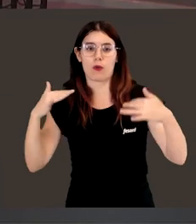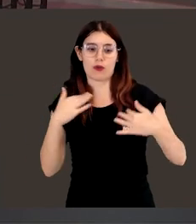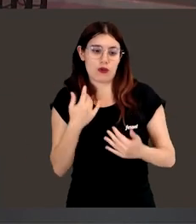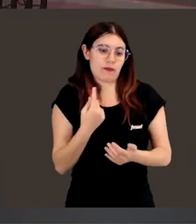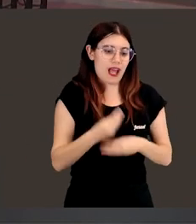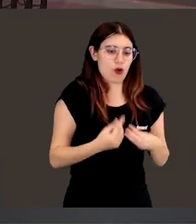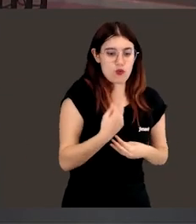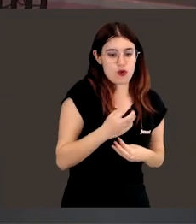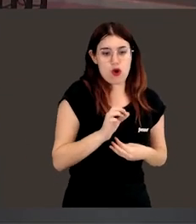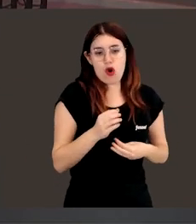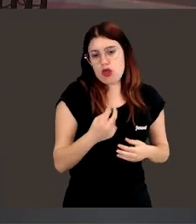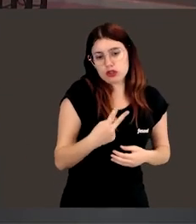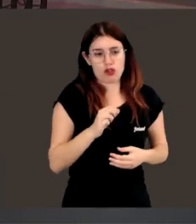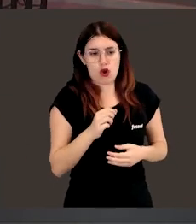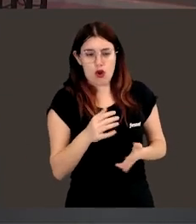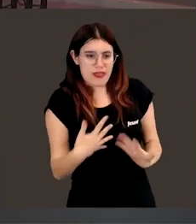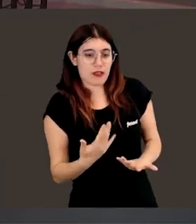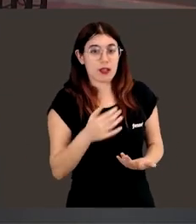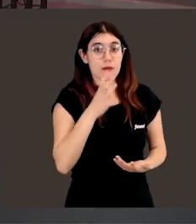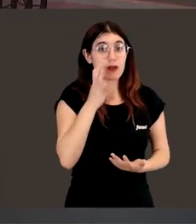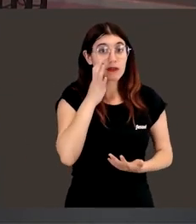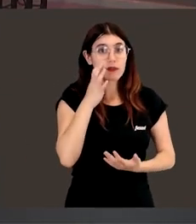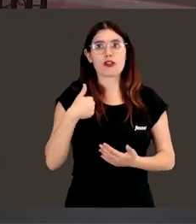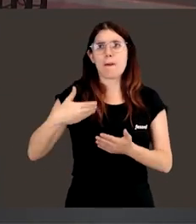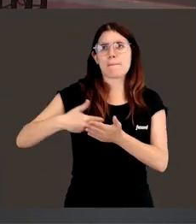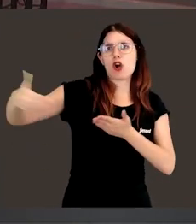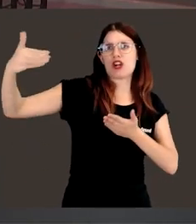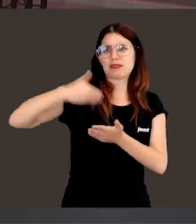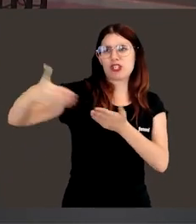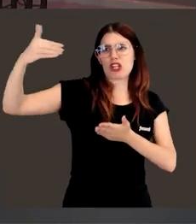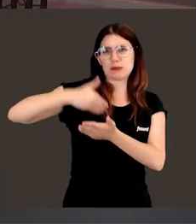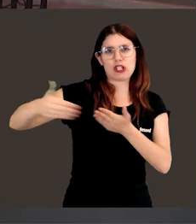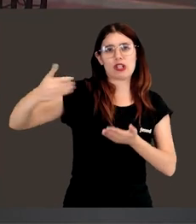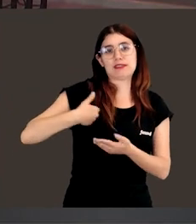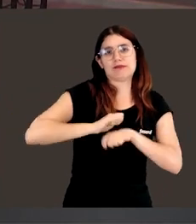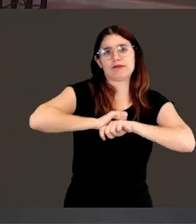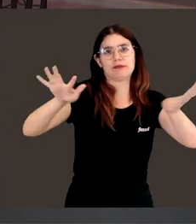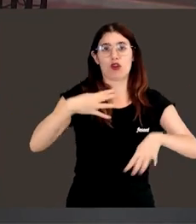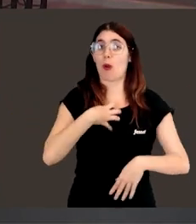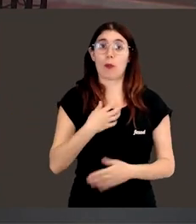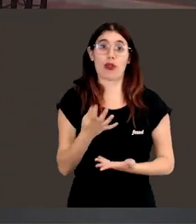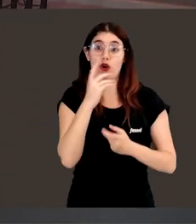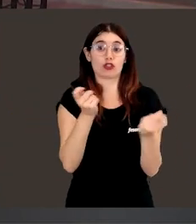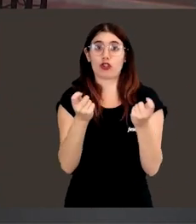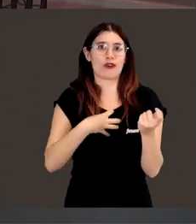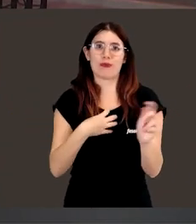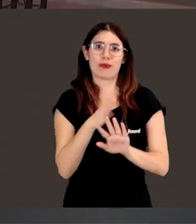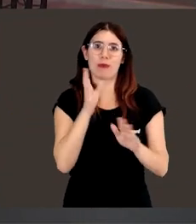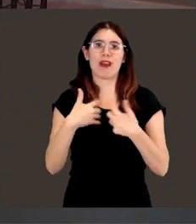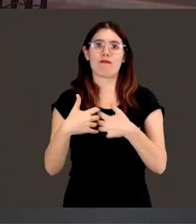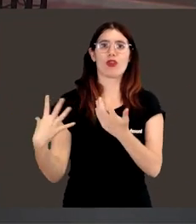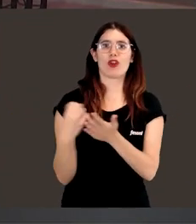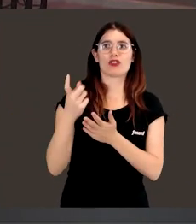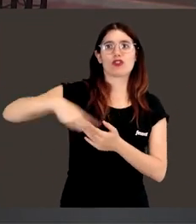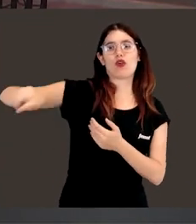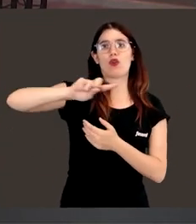dos, o diez, ¿no? O cien. Pero yo no puedo hacer millones de forma masiva y de forma muy controlada para que funcione en cualquier lugar, en